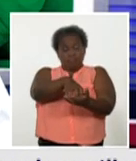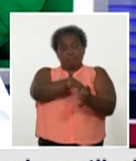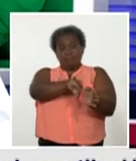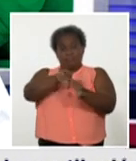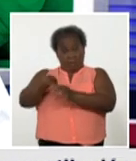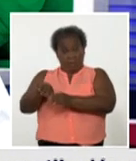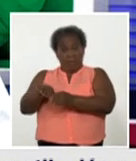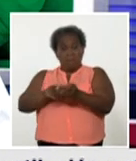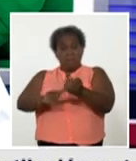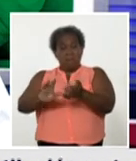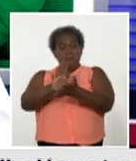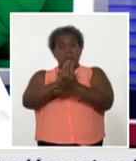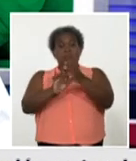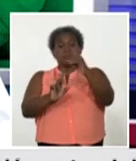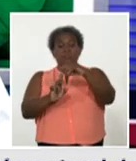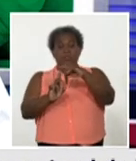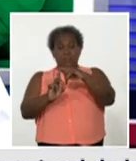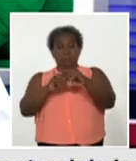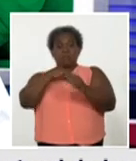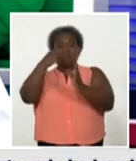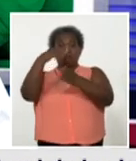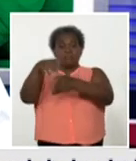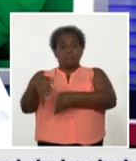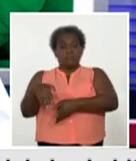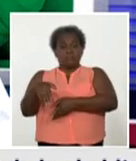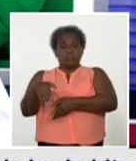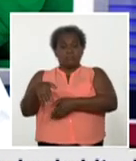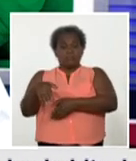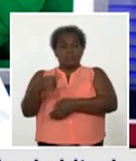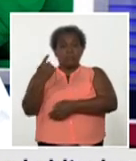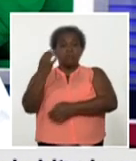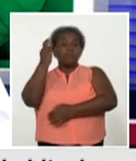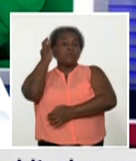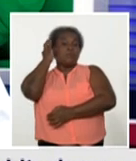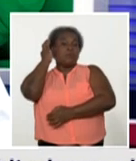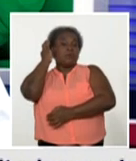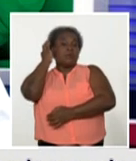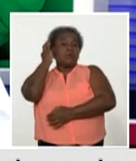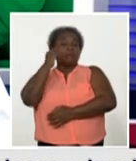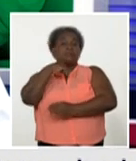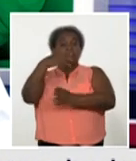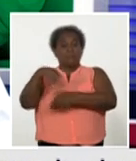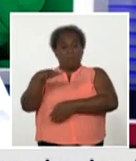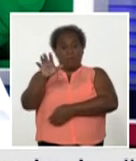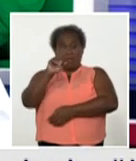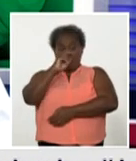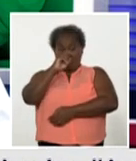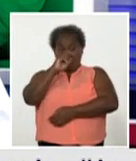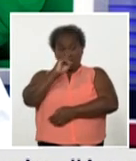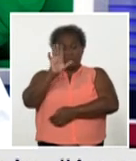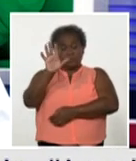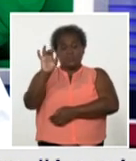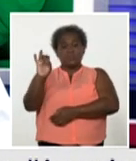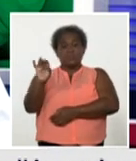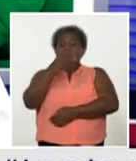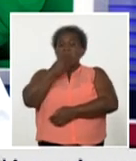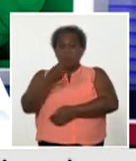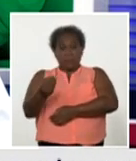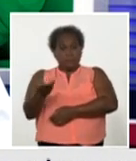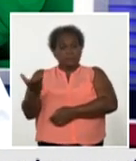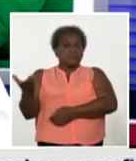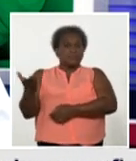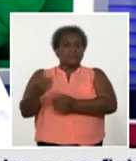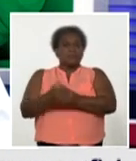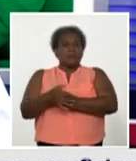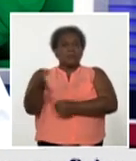Matanzas, fallece una paciente de 57 años de edad, relativamente joven, del